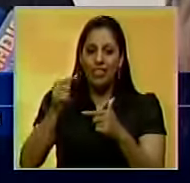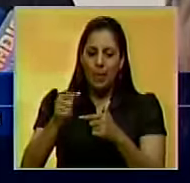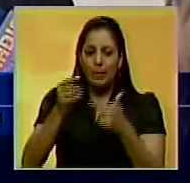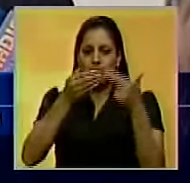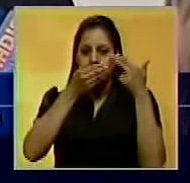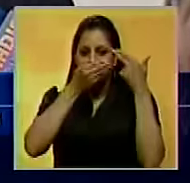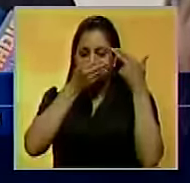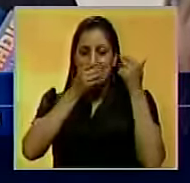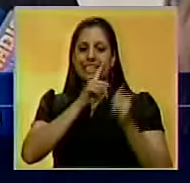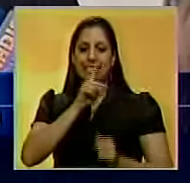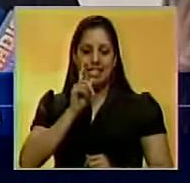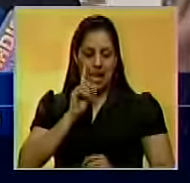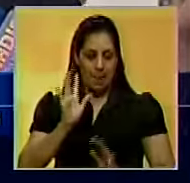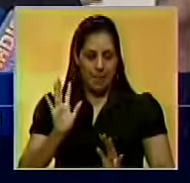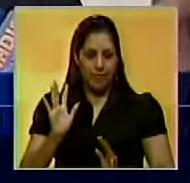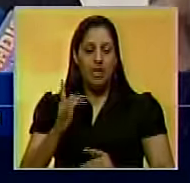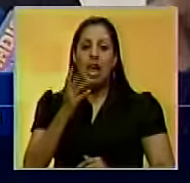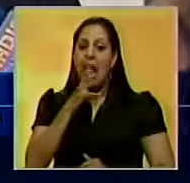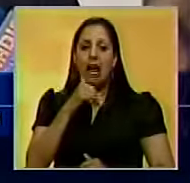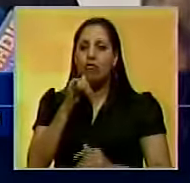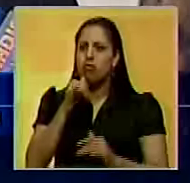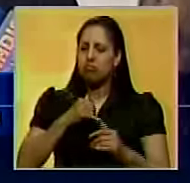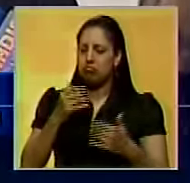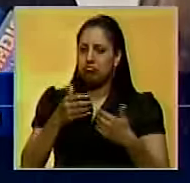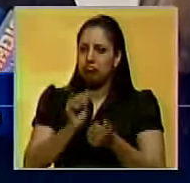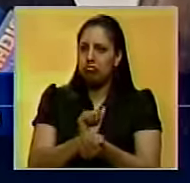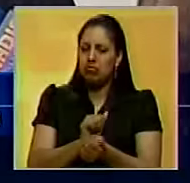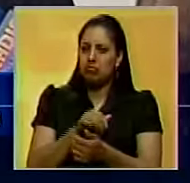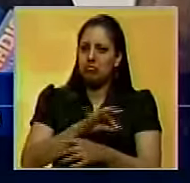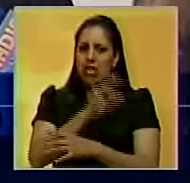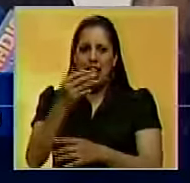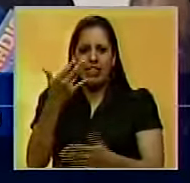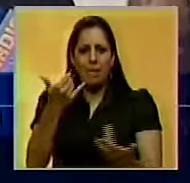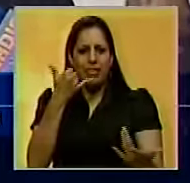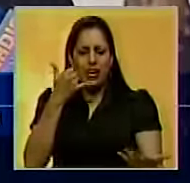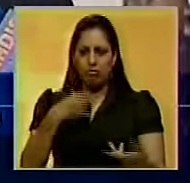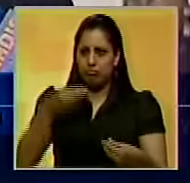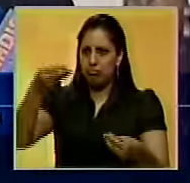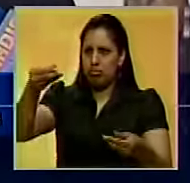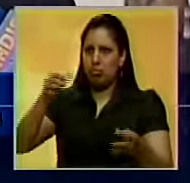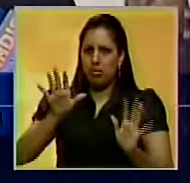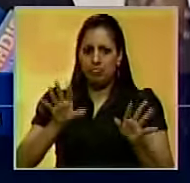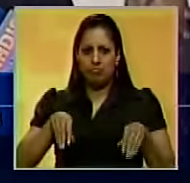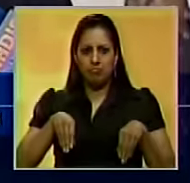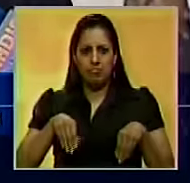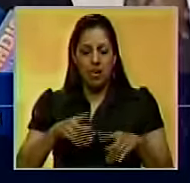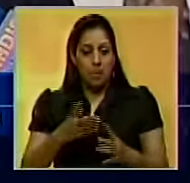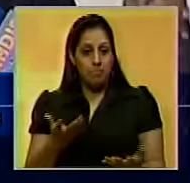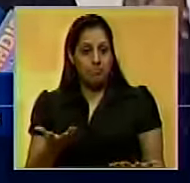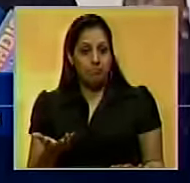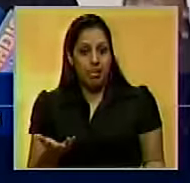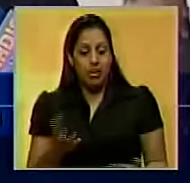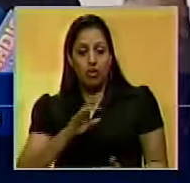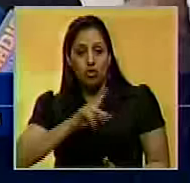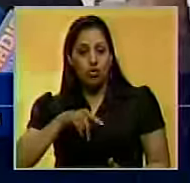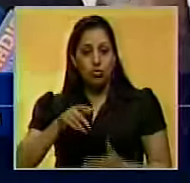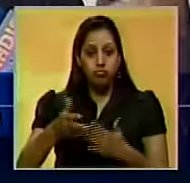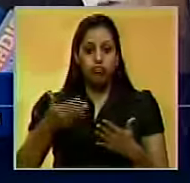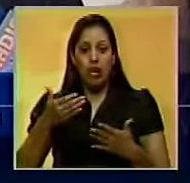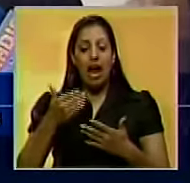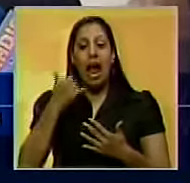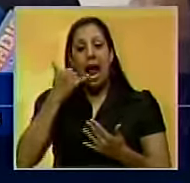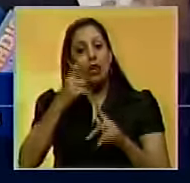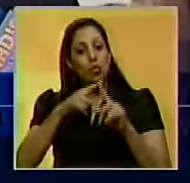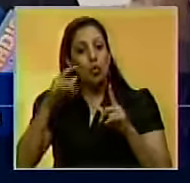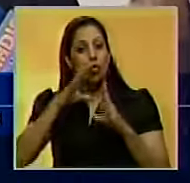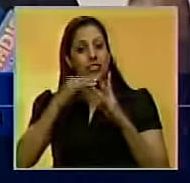secuestrados, sin ningún tipo de información, nos retuvieron el teléfono, y bueno, nos lo quitaron, nos lo